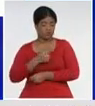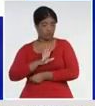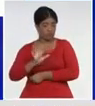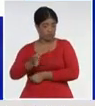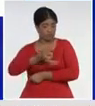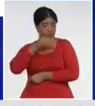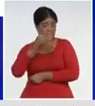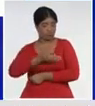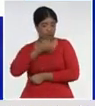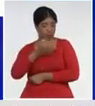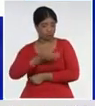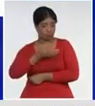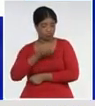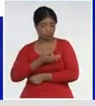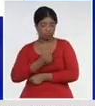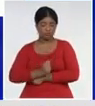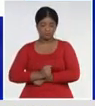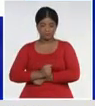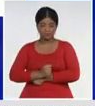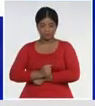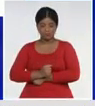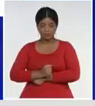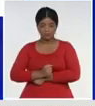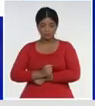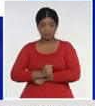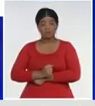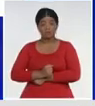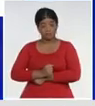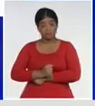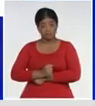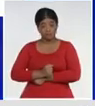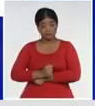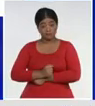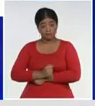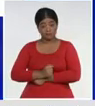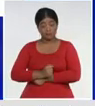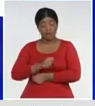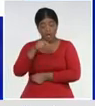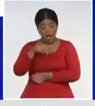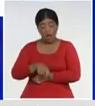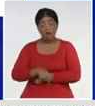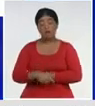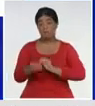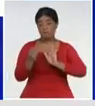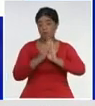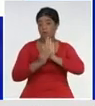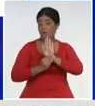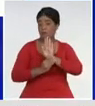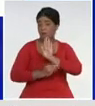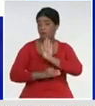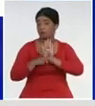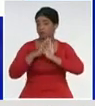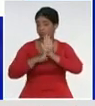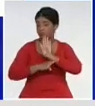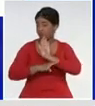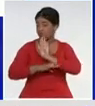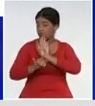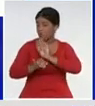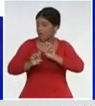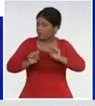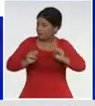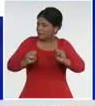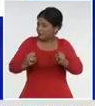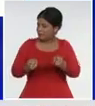como, como expresó, nuestro presidente, hay que, se van a adoptar, medidas, todavía, más rigurosas,